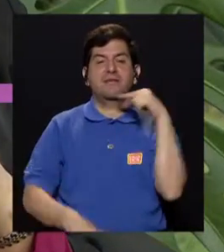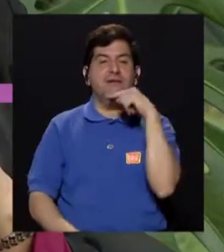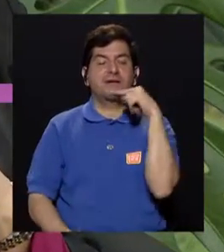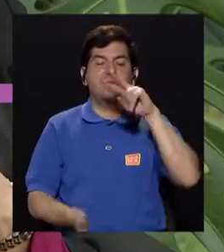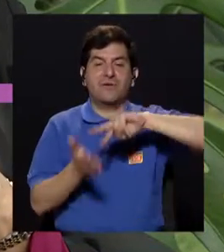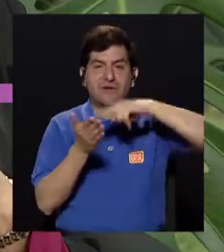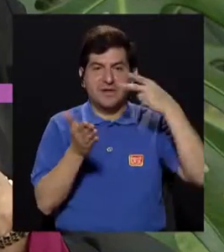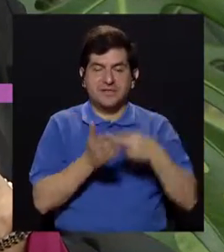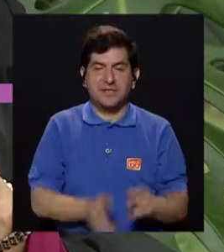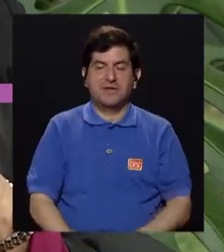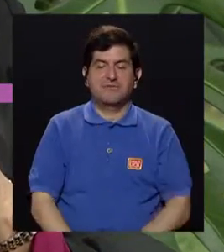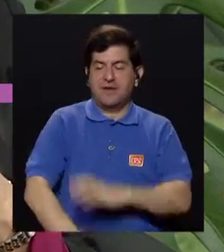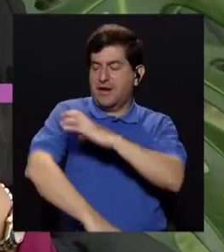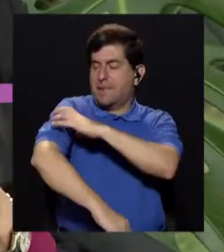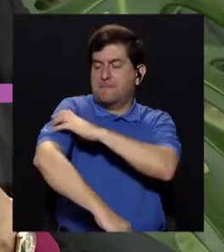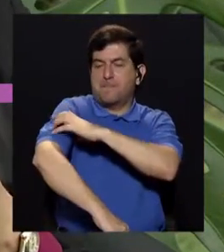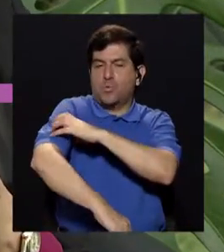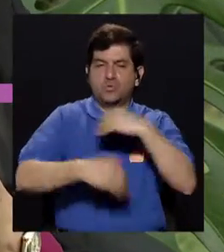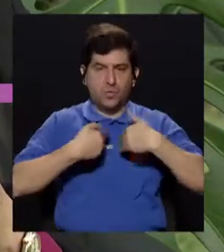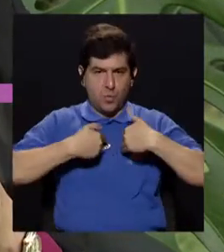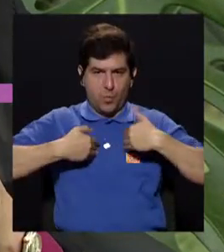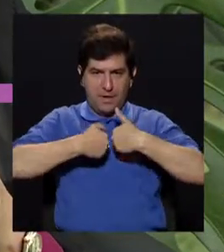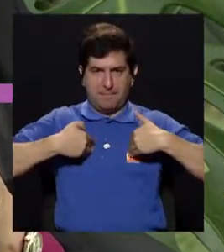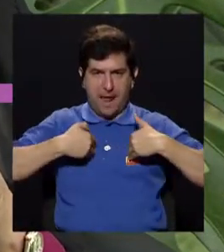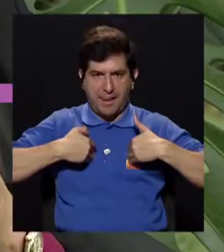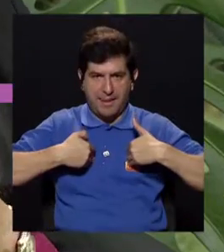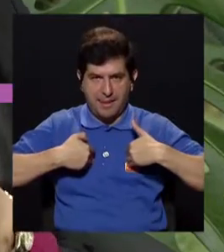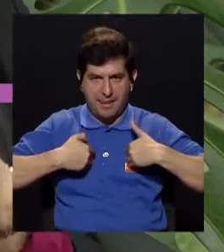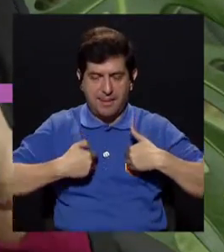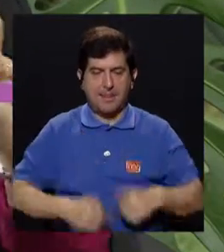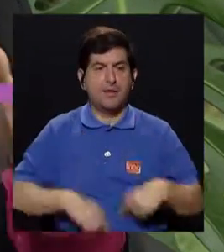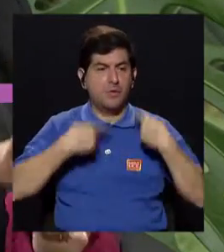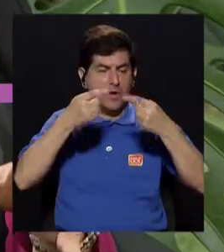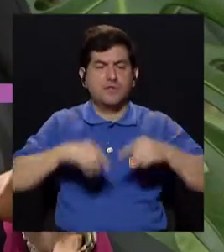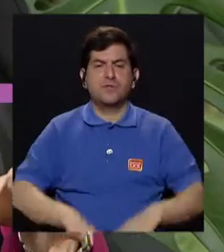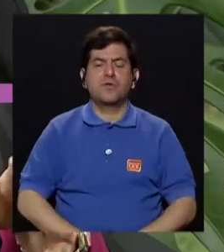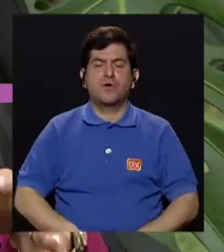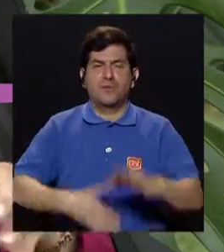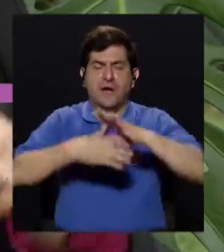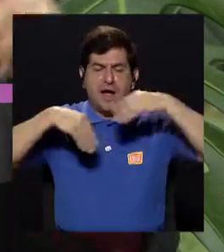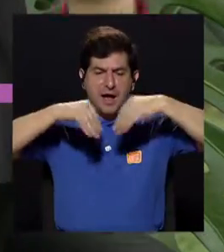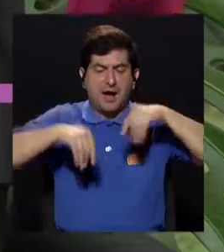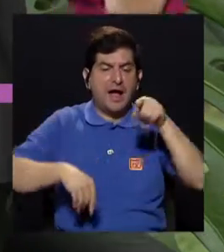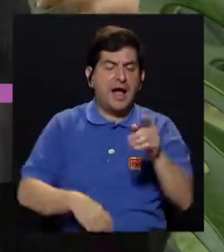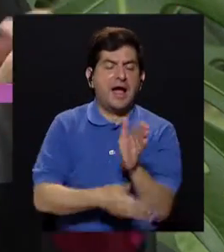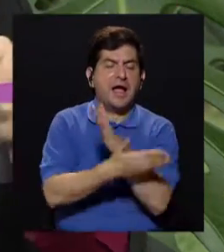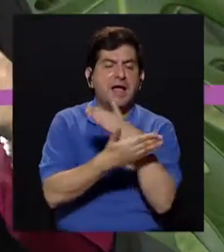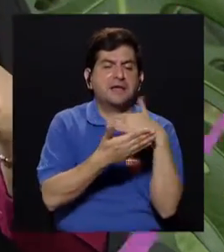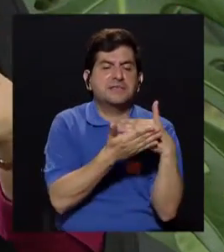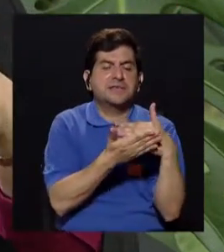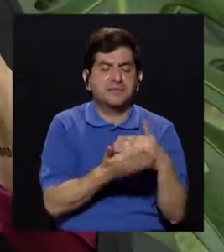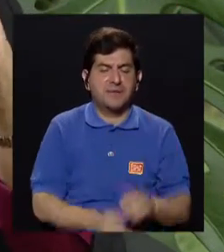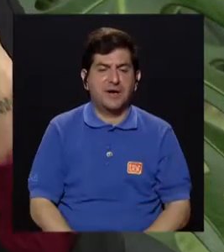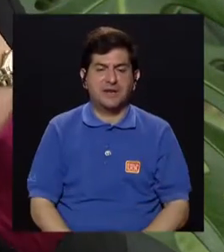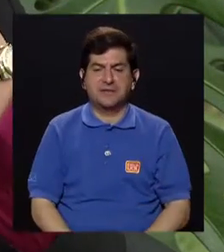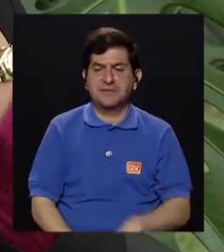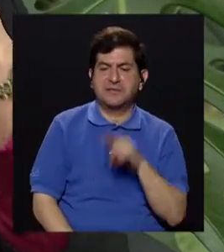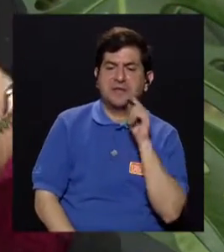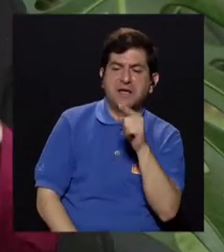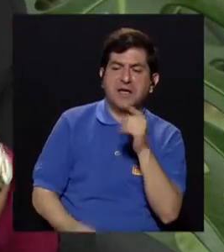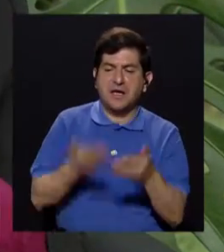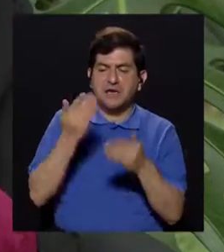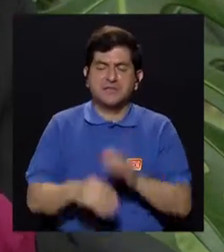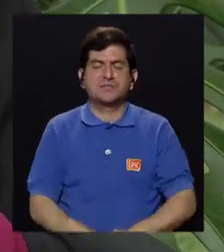rojas, estamos hablando del músculo del animal. O cuando usted llega a la carnicería y entonces dice, debe ese pedazo de músculo, debe